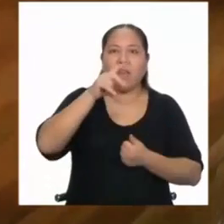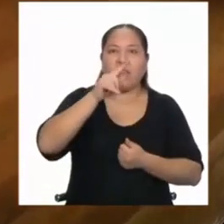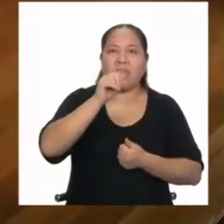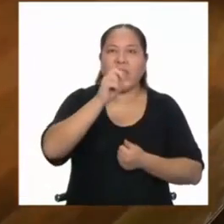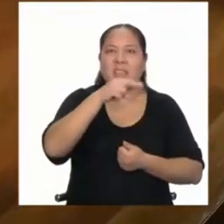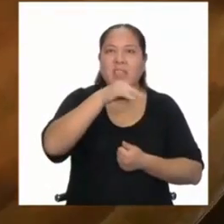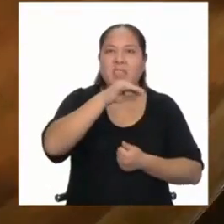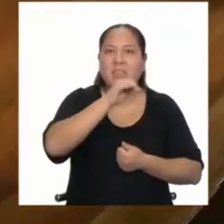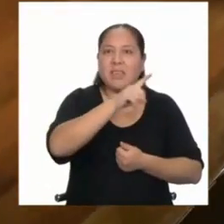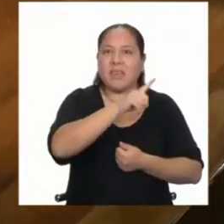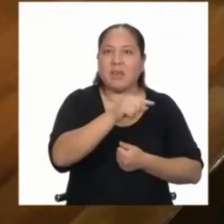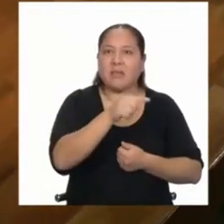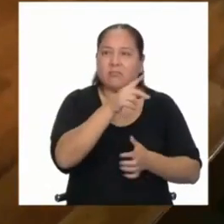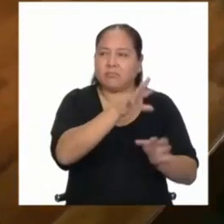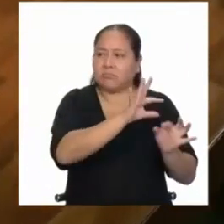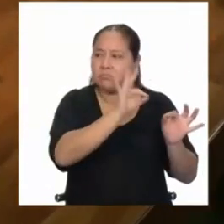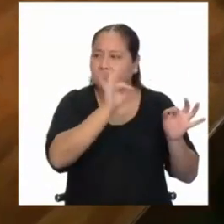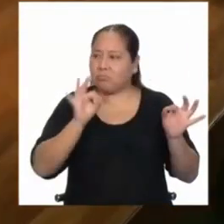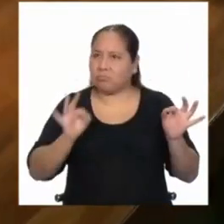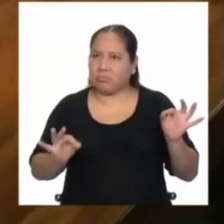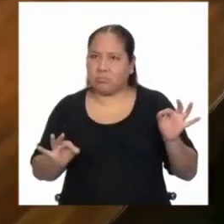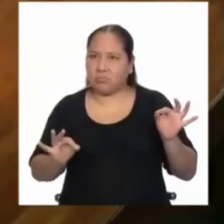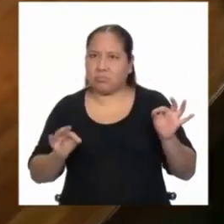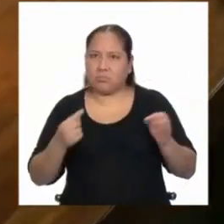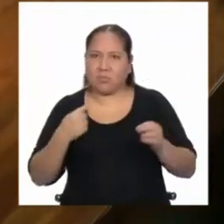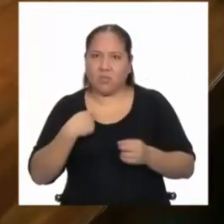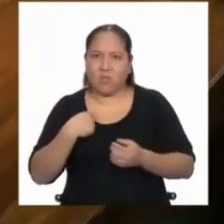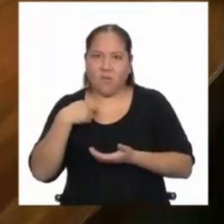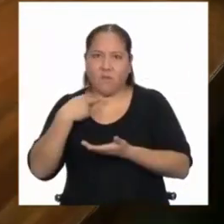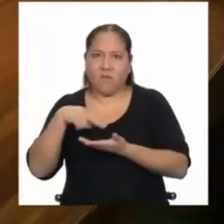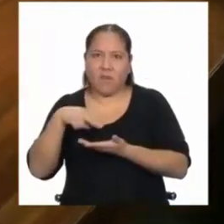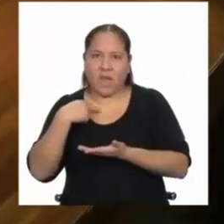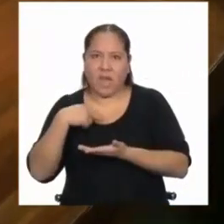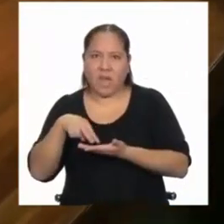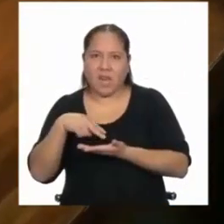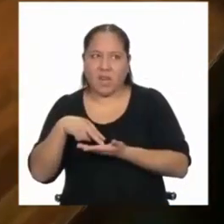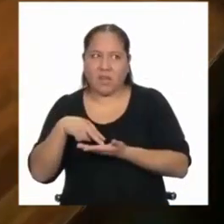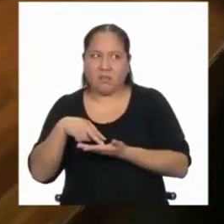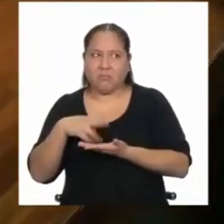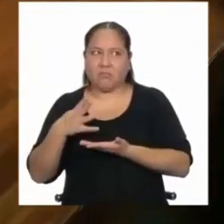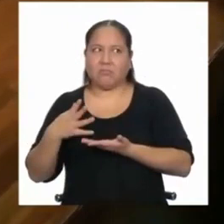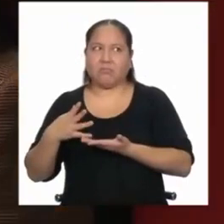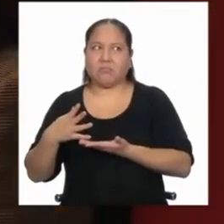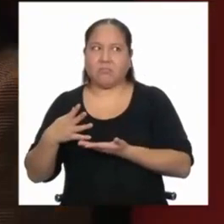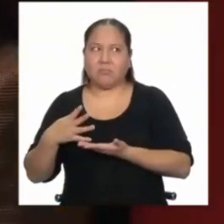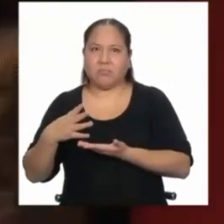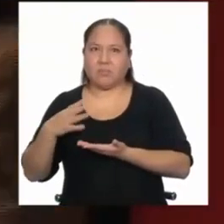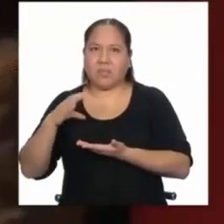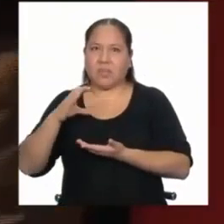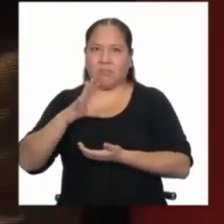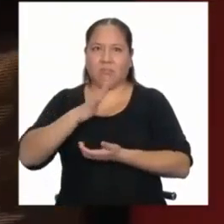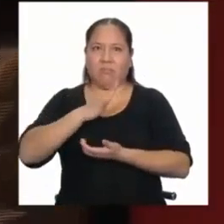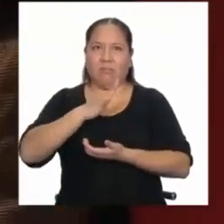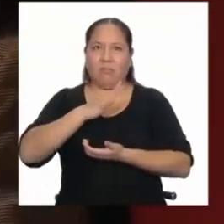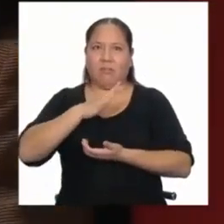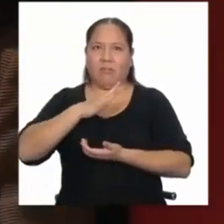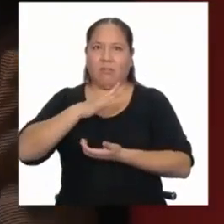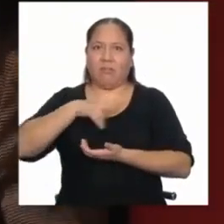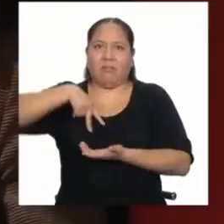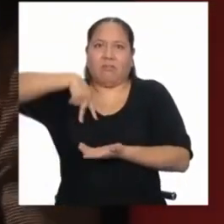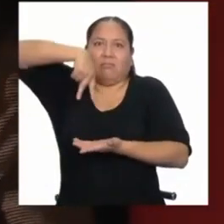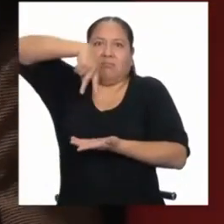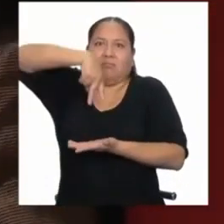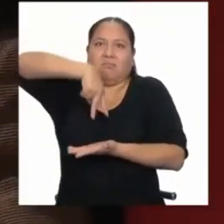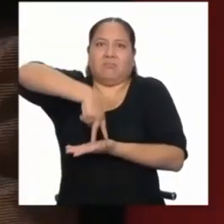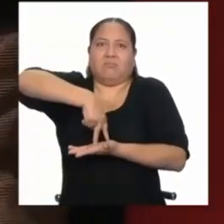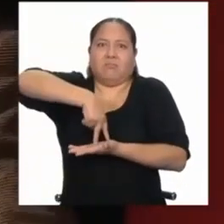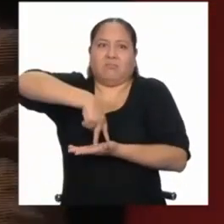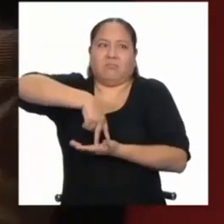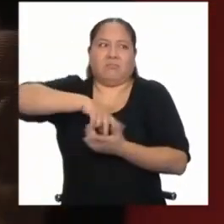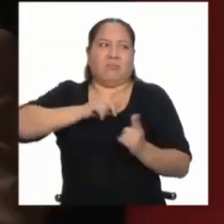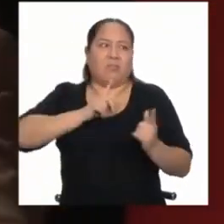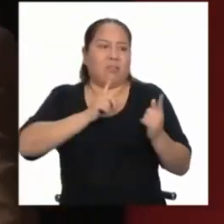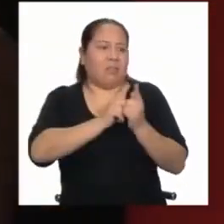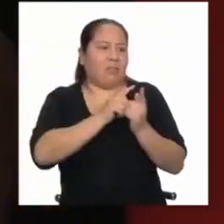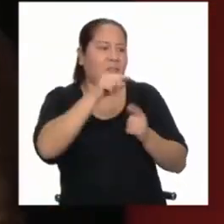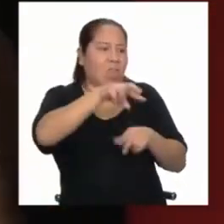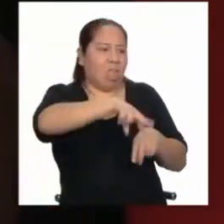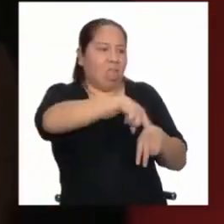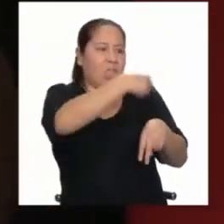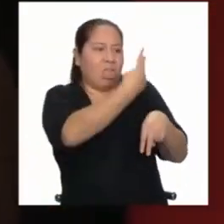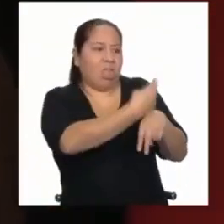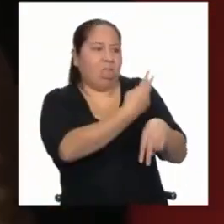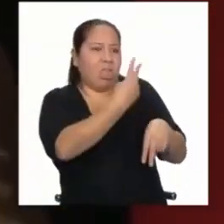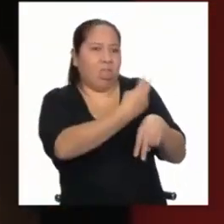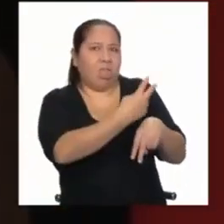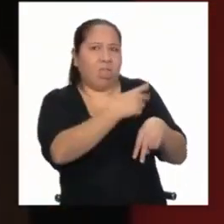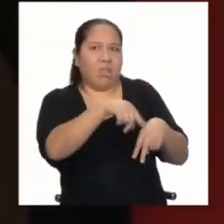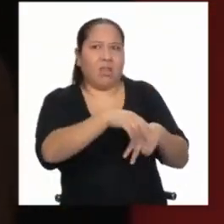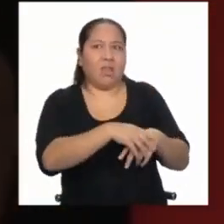acerco a ellos? Yo soy de la clásica y contemporánea, ¿no? Entonces, imagínense, puedes acercarte a un chico que está haciendo croazas en un